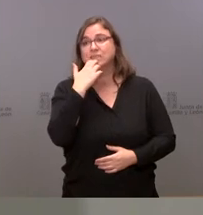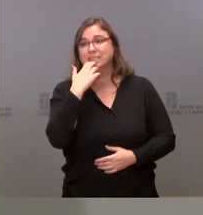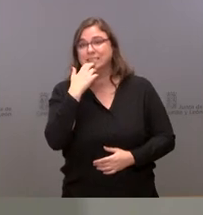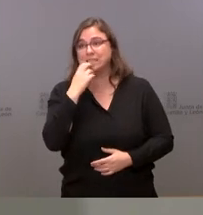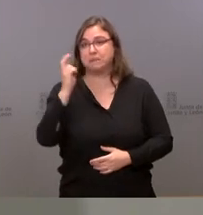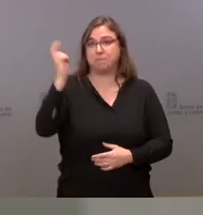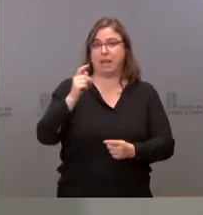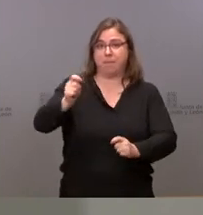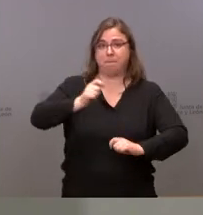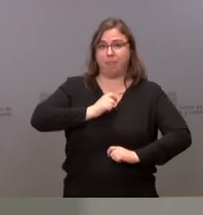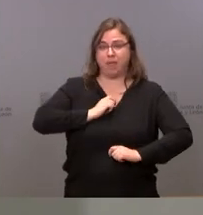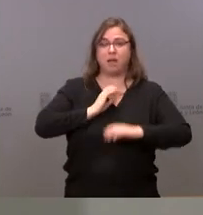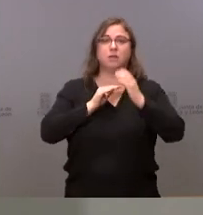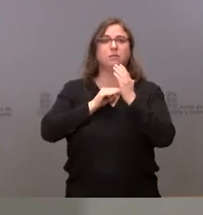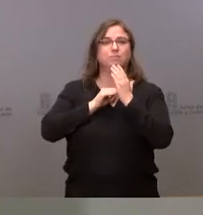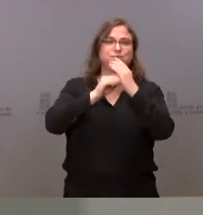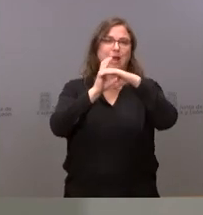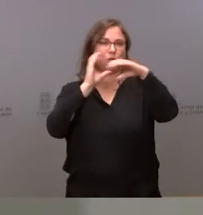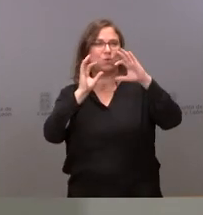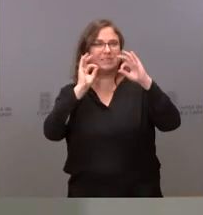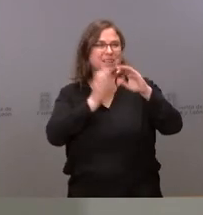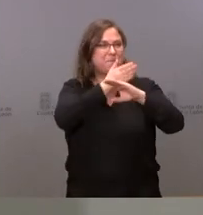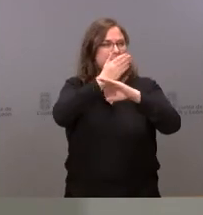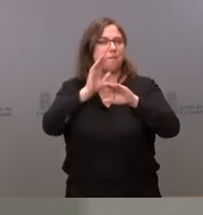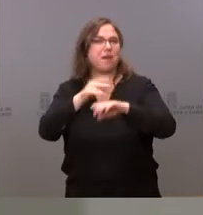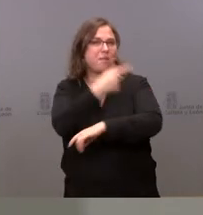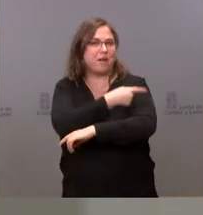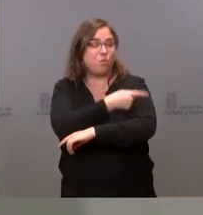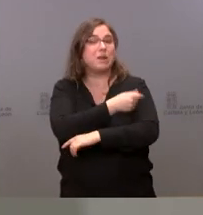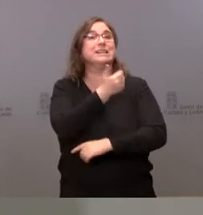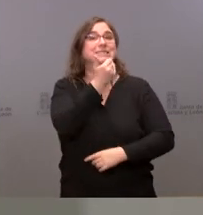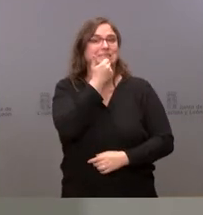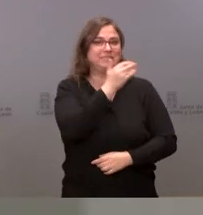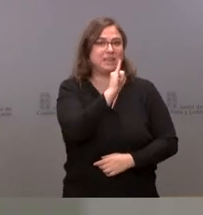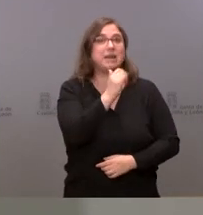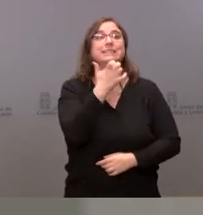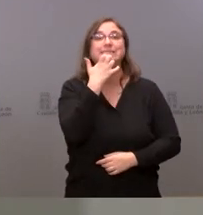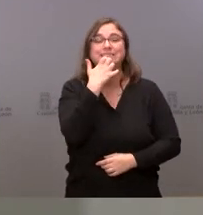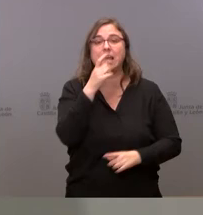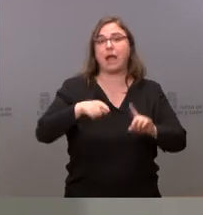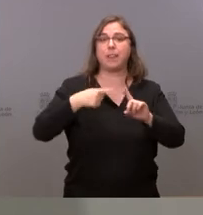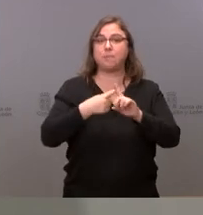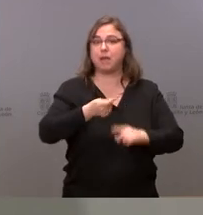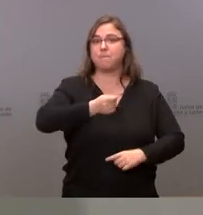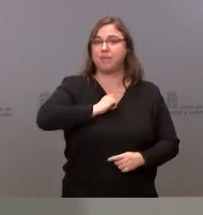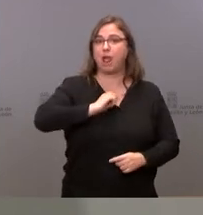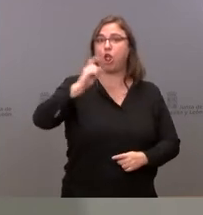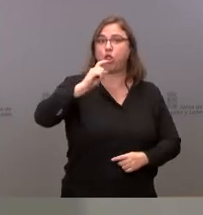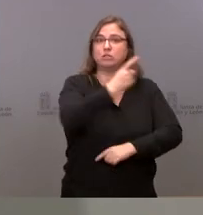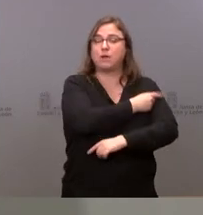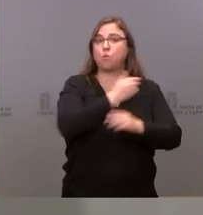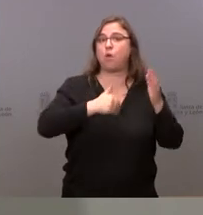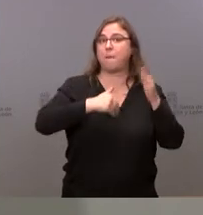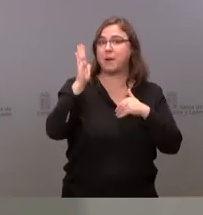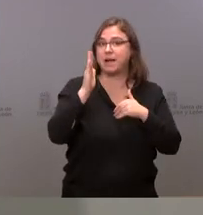unidades de vacunación si esas unidades de vacunación suponen además más vacunas de las que inicialmente se nos hubieran